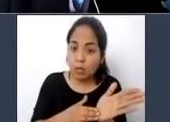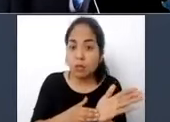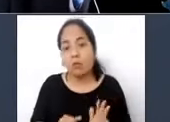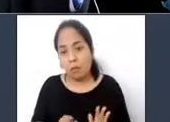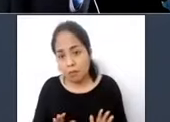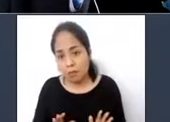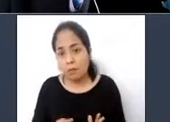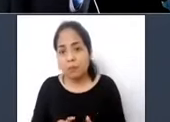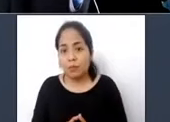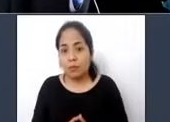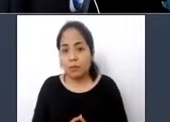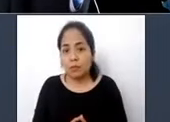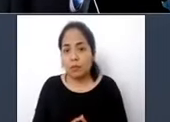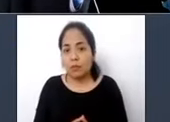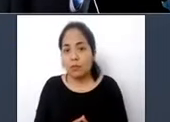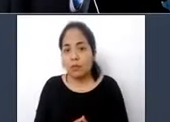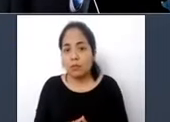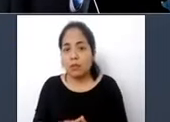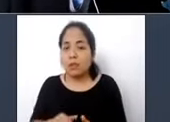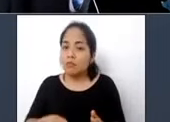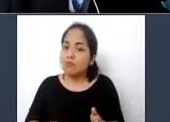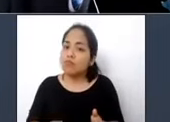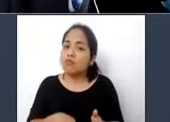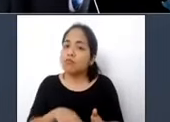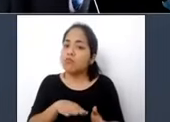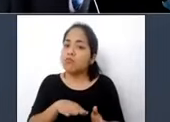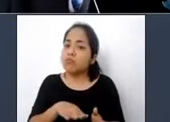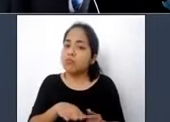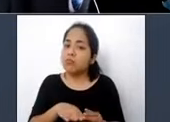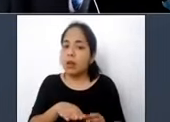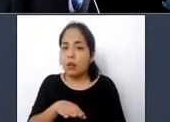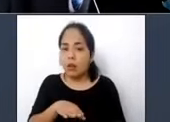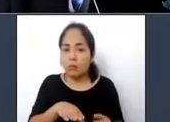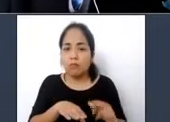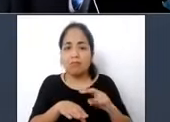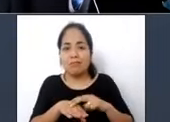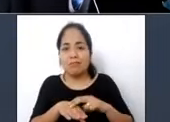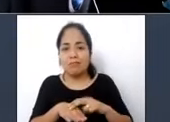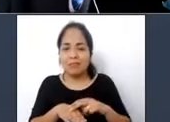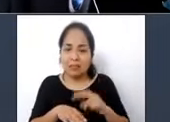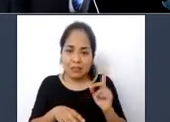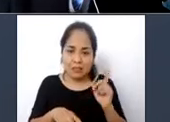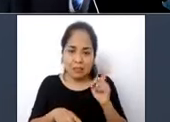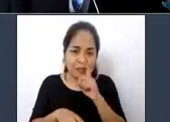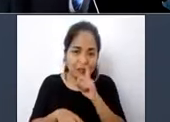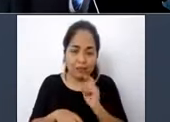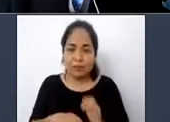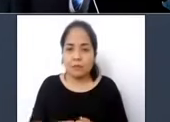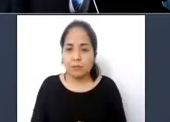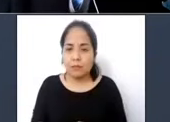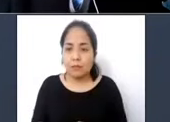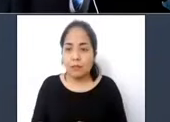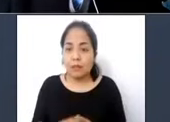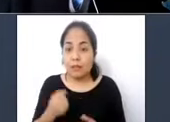nivel de la entrada del vehículo lo que genera una serie de problemas. En el transporte provincial interprovincial el mayor problema consiste en el acceso al vehículo